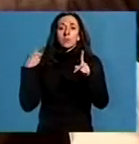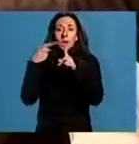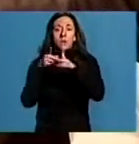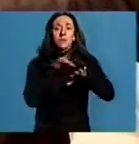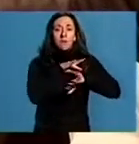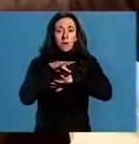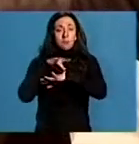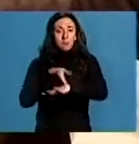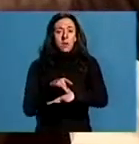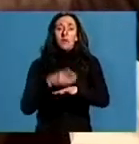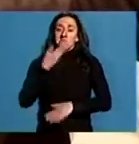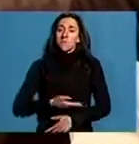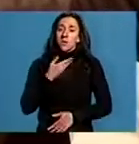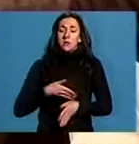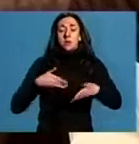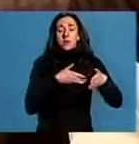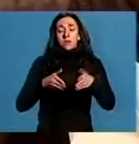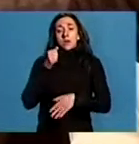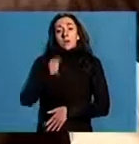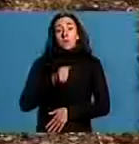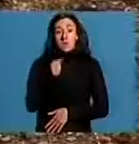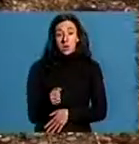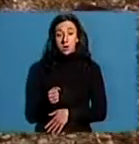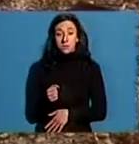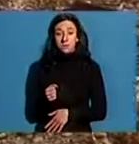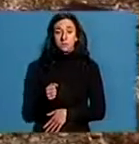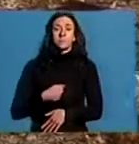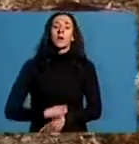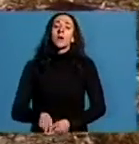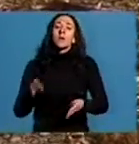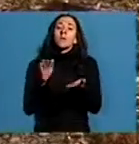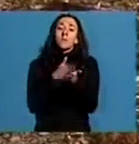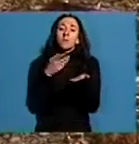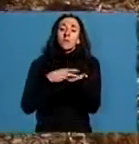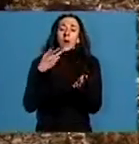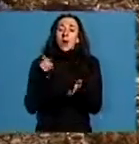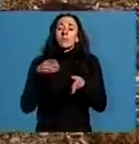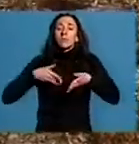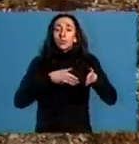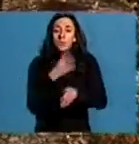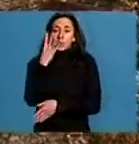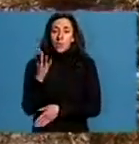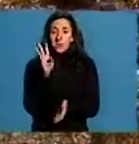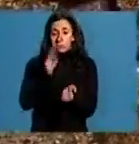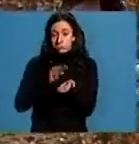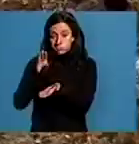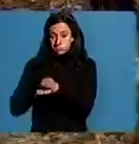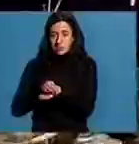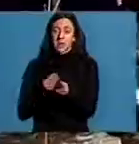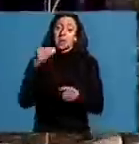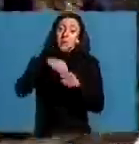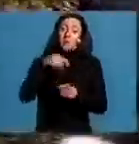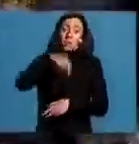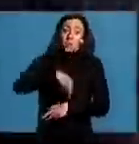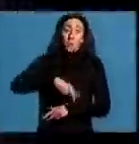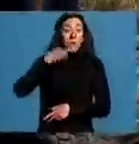bibliográfica moi importante da ruta Arsacobeas por a provincia. A publicación abarca as 4 rutas que percorren a provincia, incluído o Camiño Sur, que